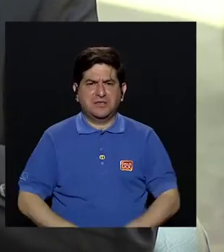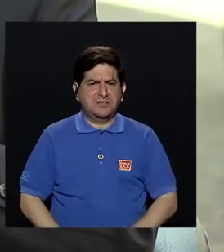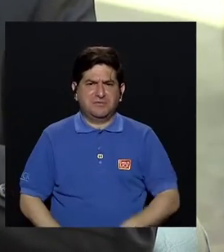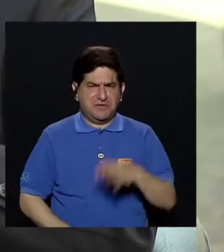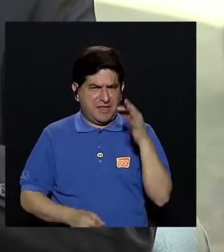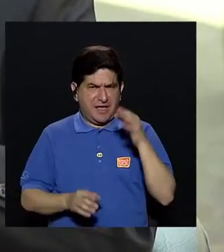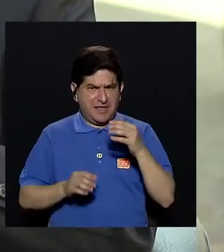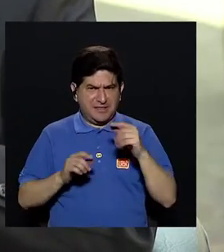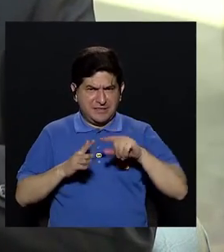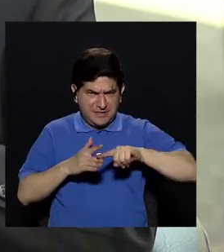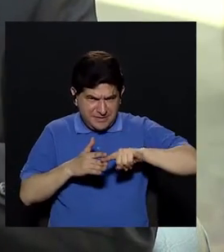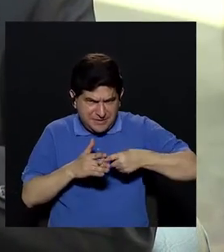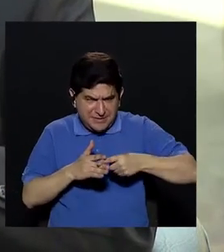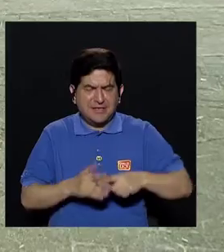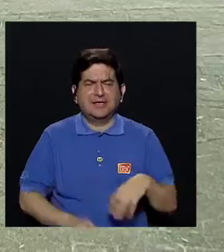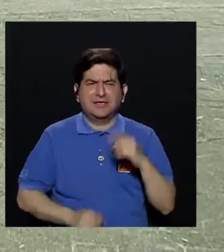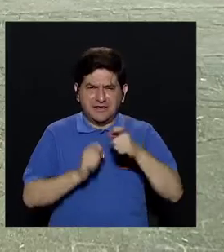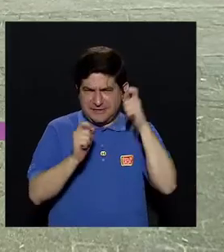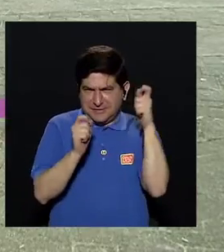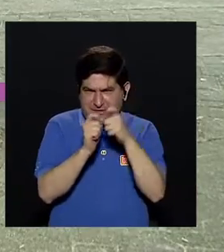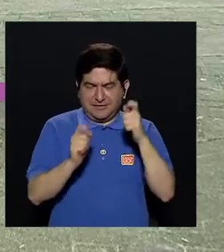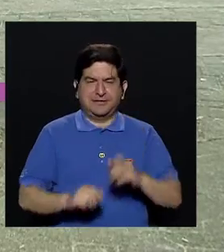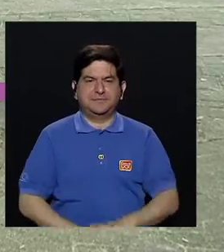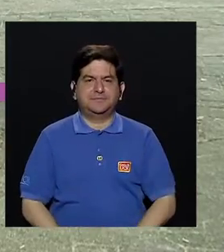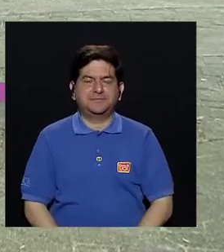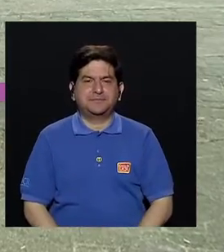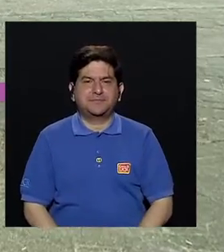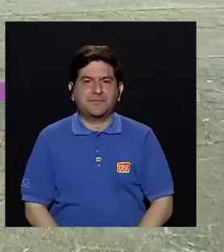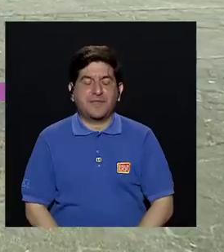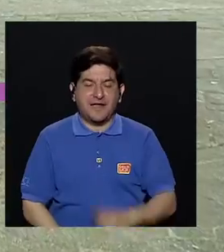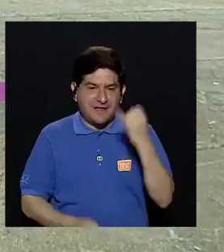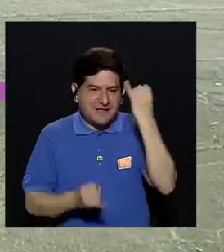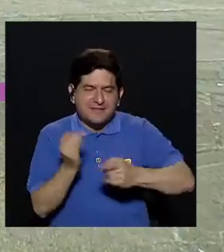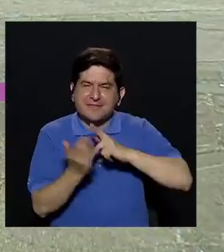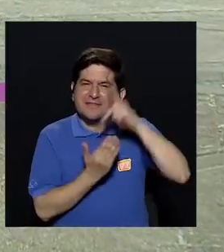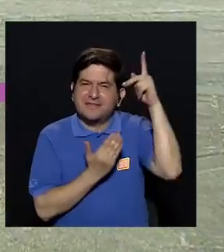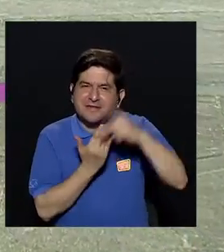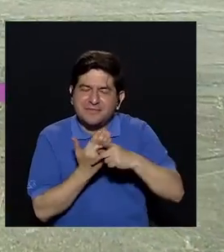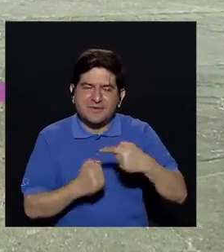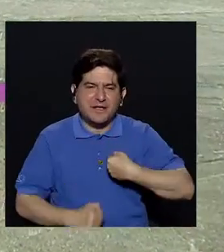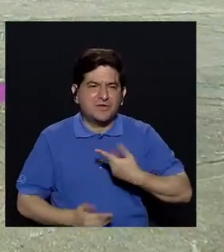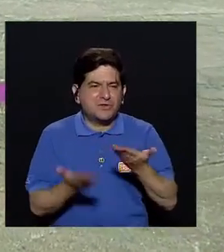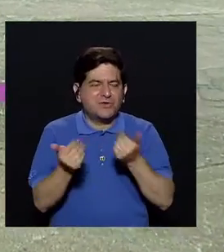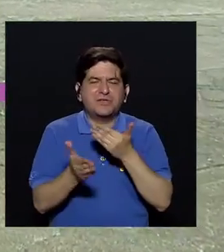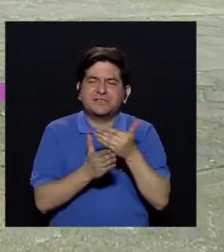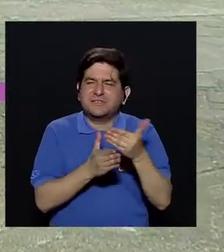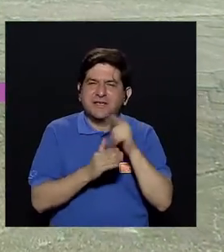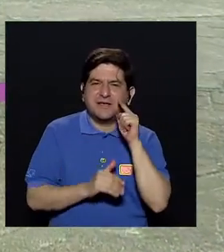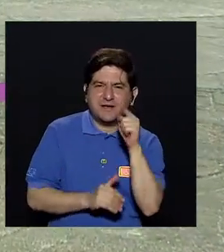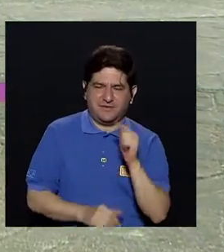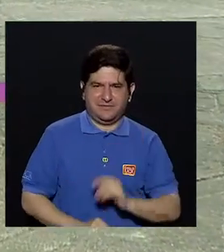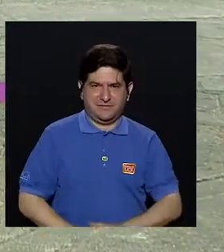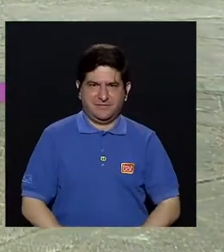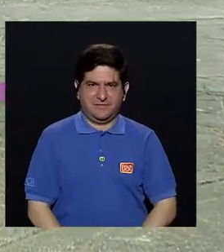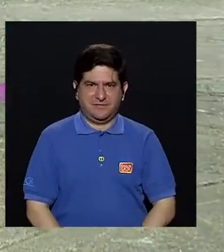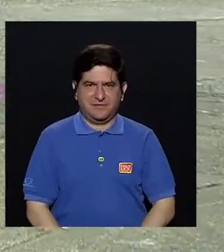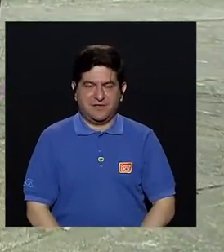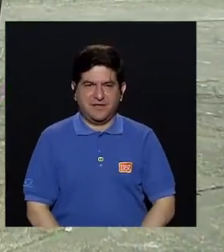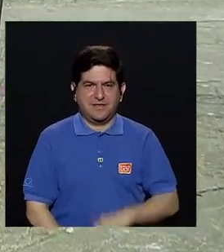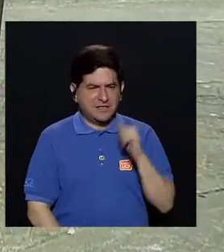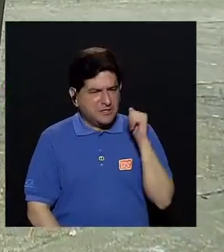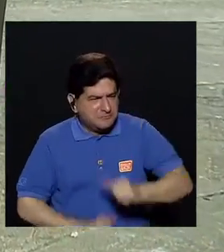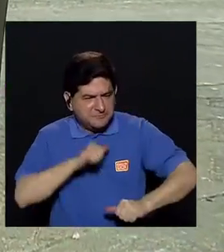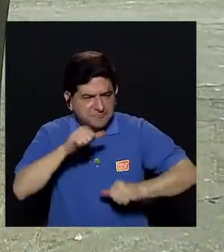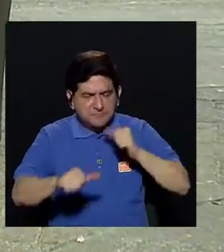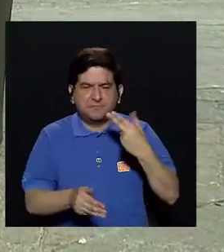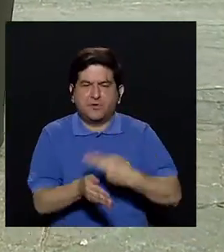Ya estamos llegando al final de este programa, pero sí me gustaría que nos compartiera qué son los